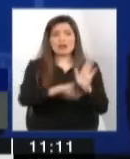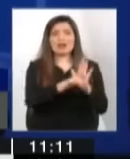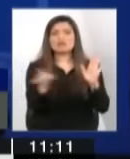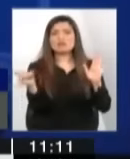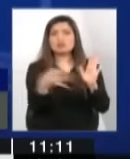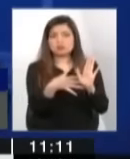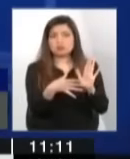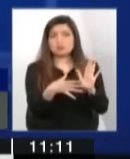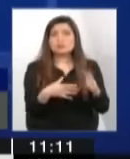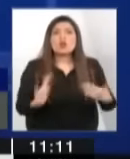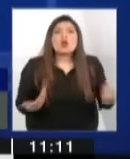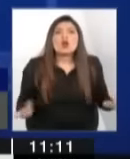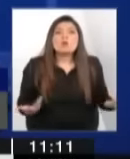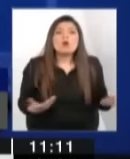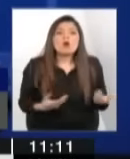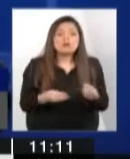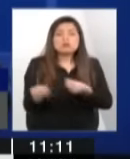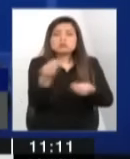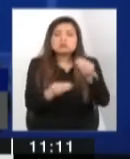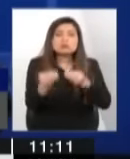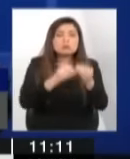de algo que no conocen?